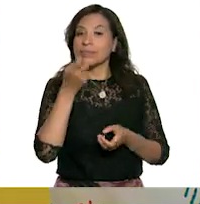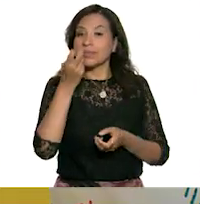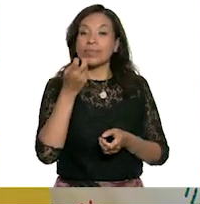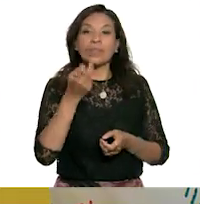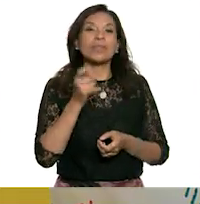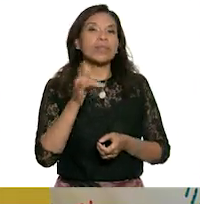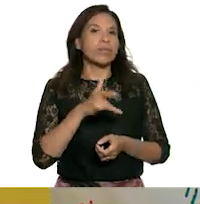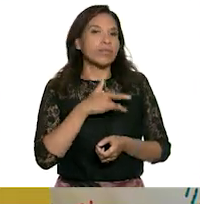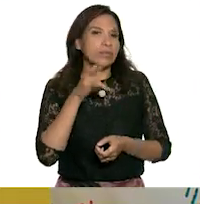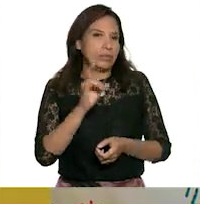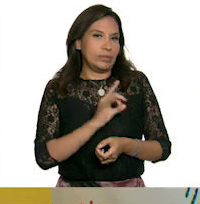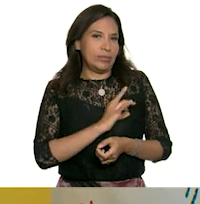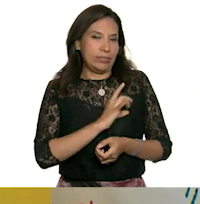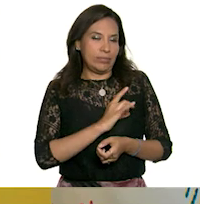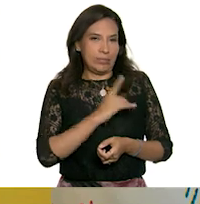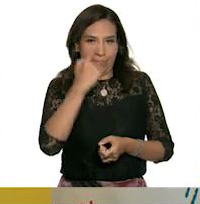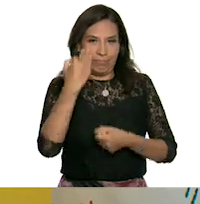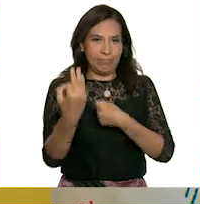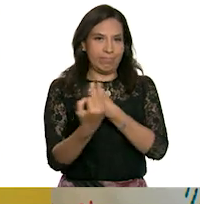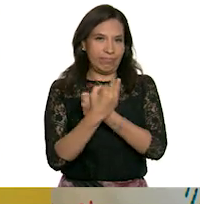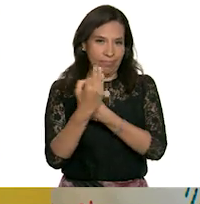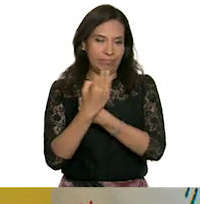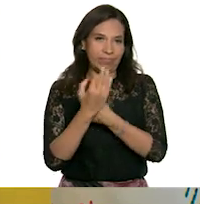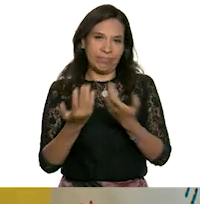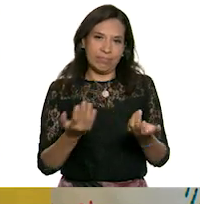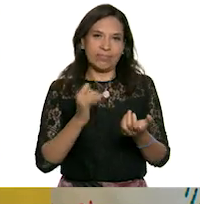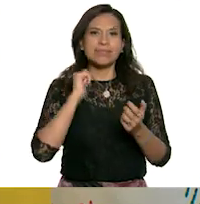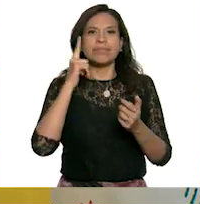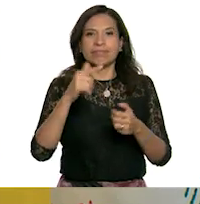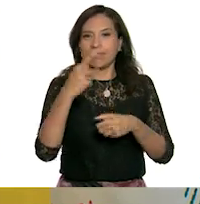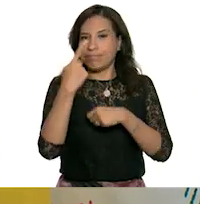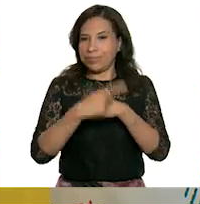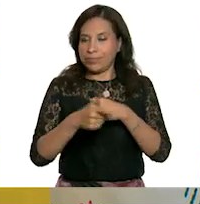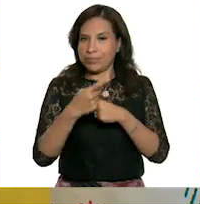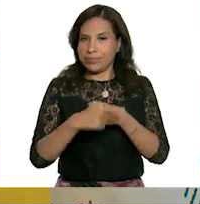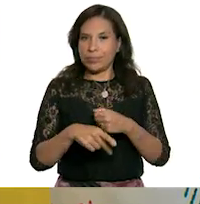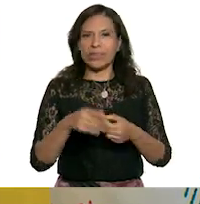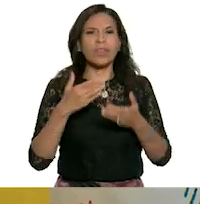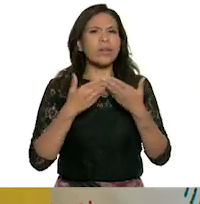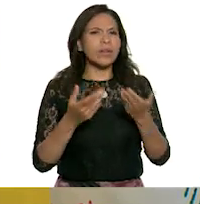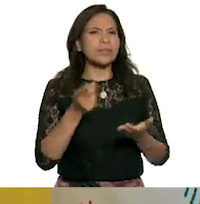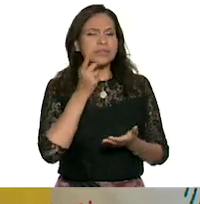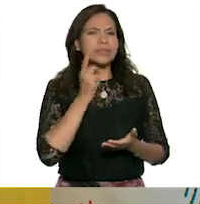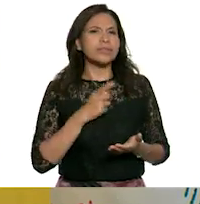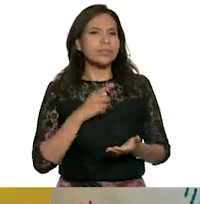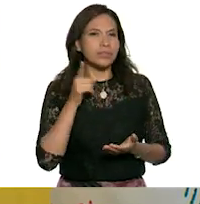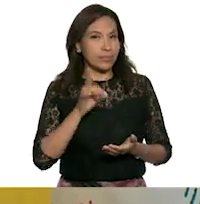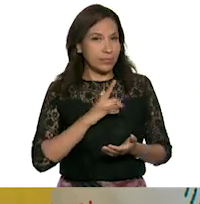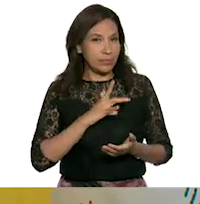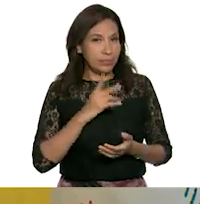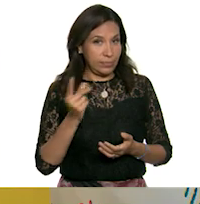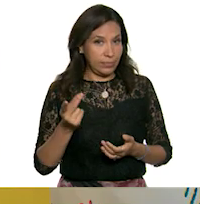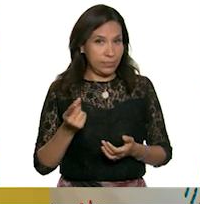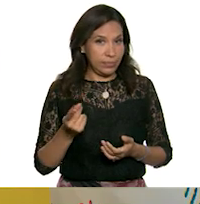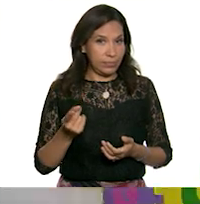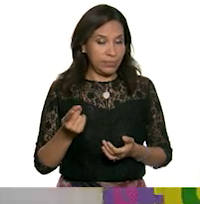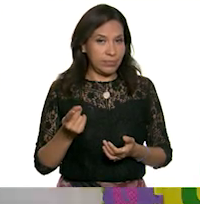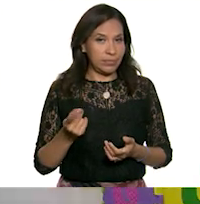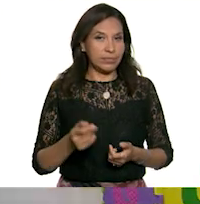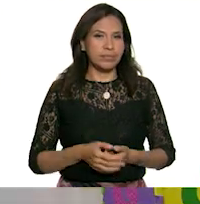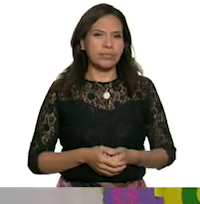fue una reacción de miedo para protegerte ante una amenaza dime ahora ¿le tienes miedo a los perros?